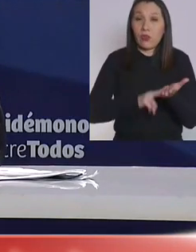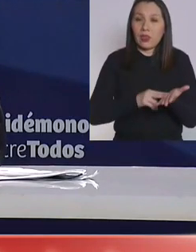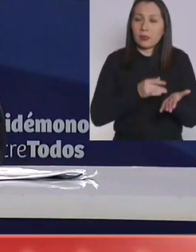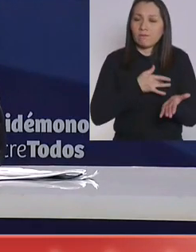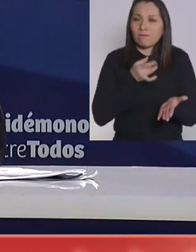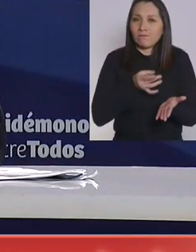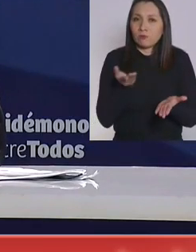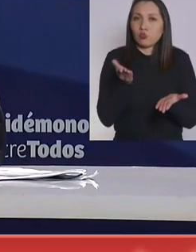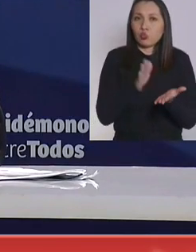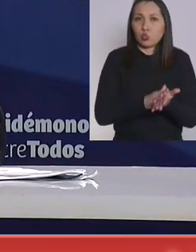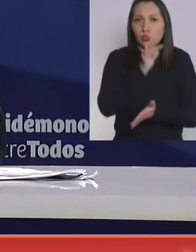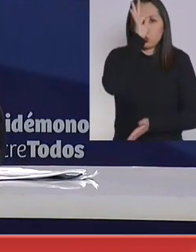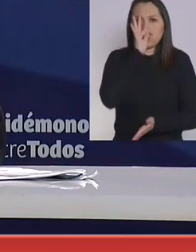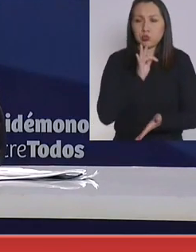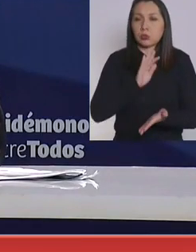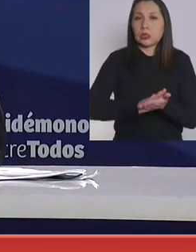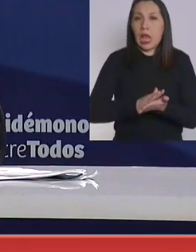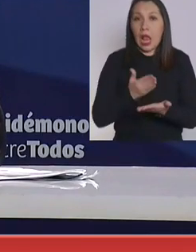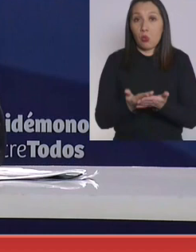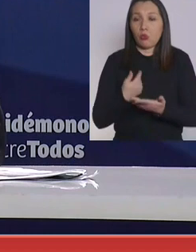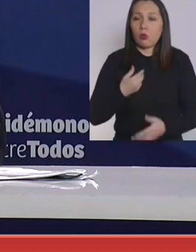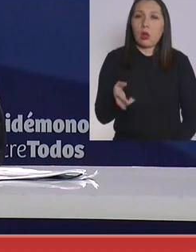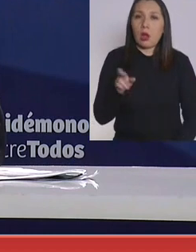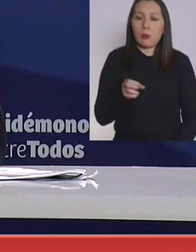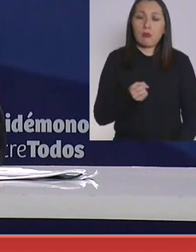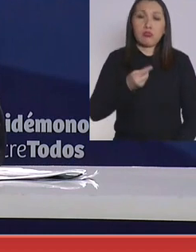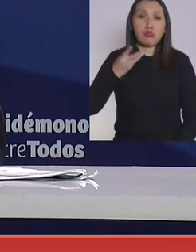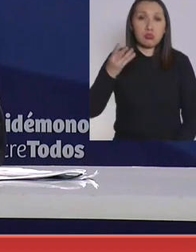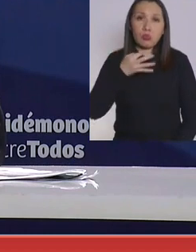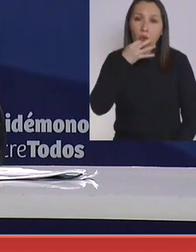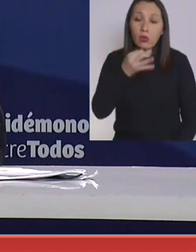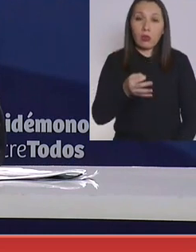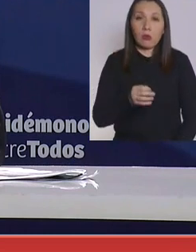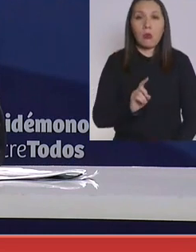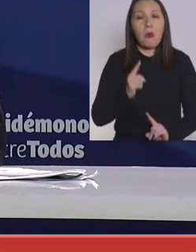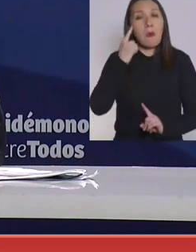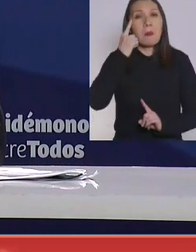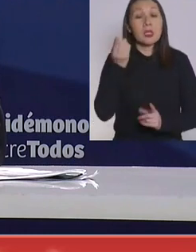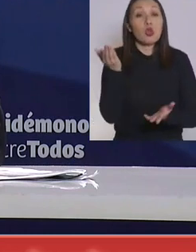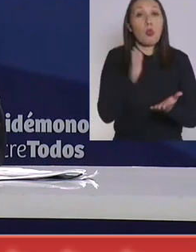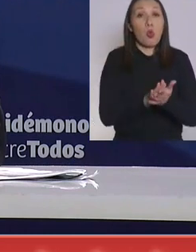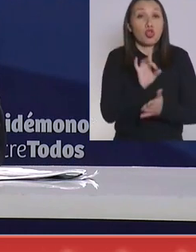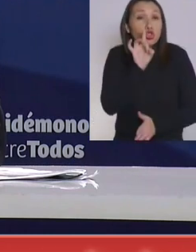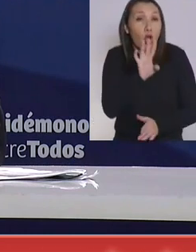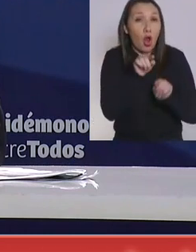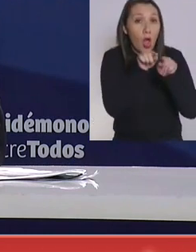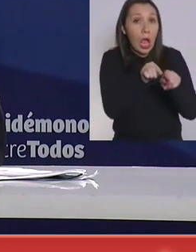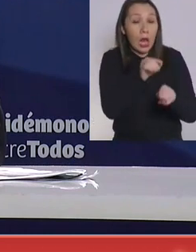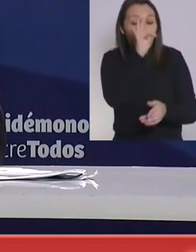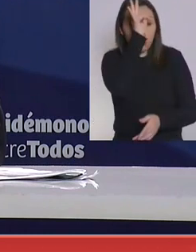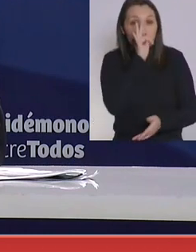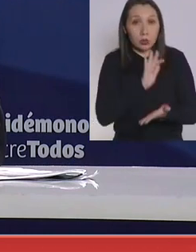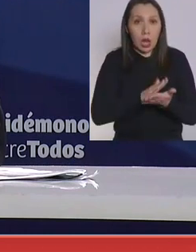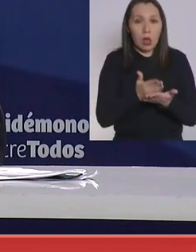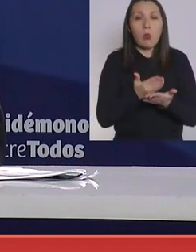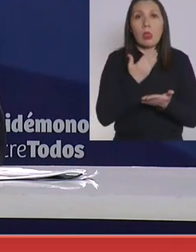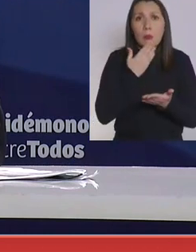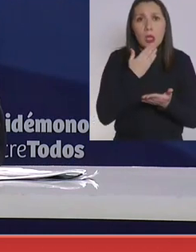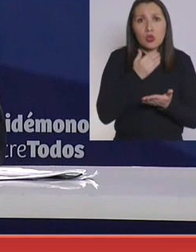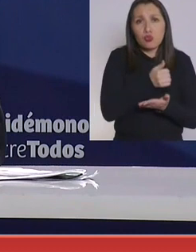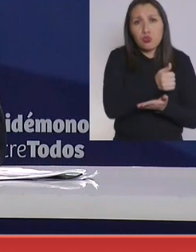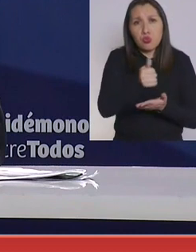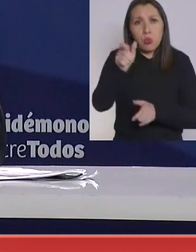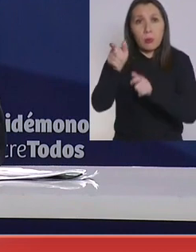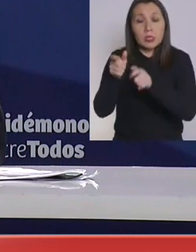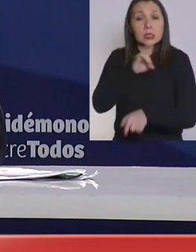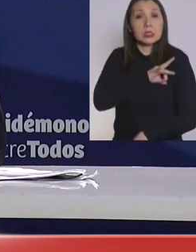de los funcionarios de la salud y lo he repetido innumerables veces. Y no solamente las muertes de los funcionarios de la salud, la muerte de todo